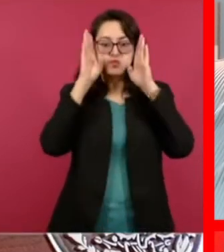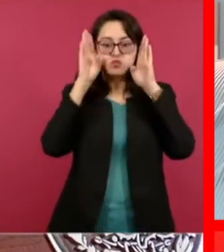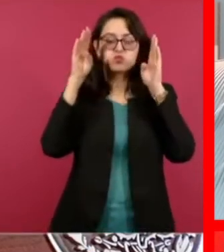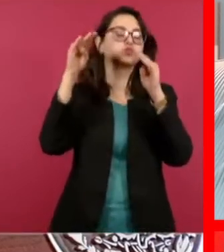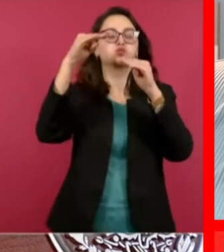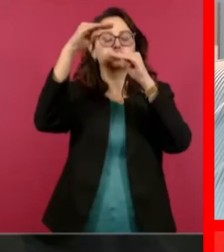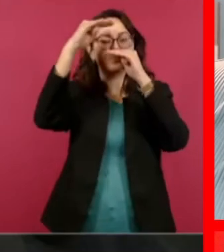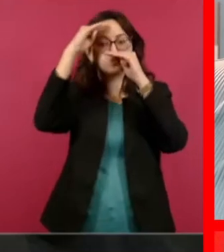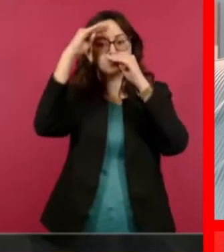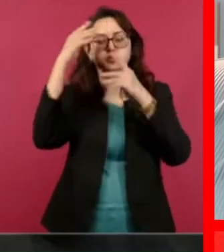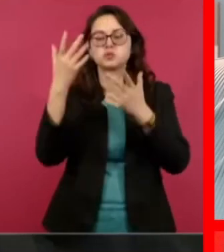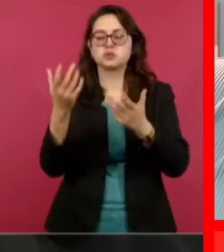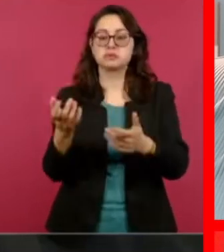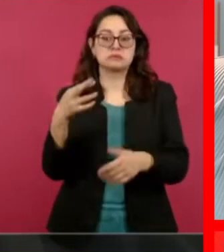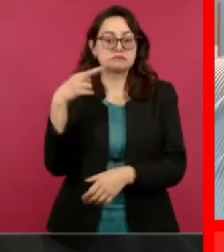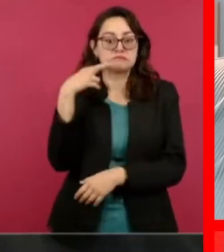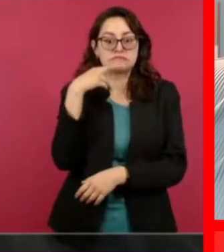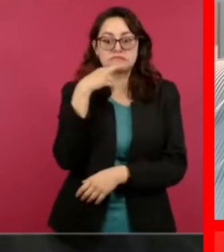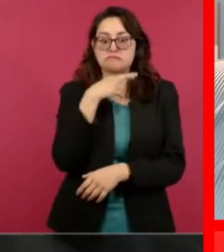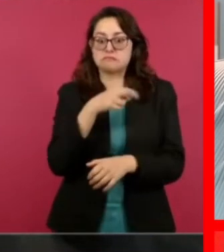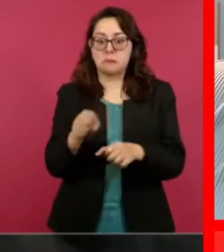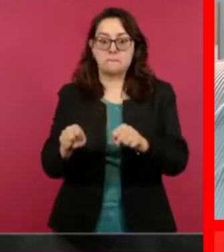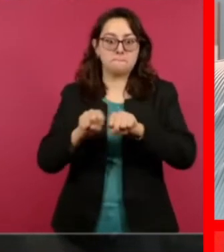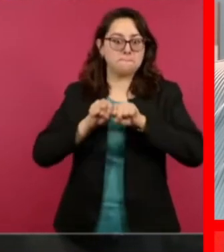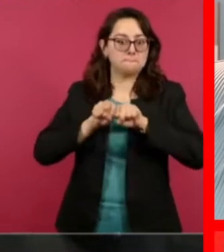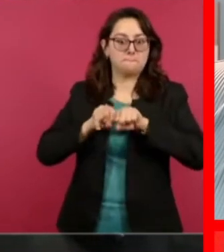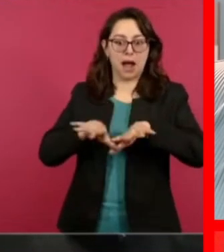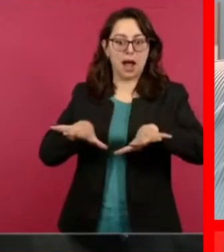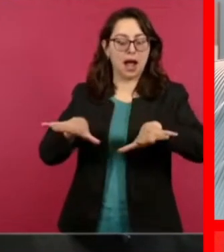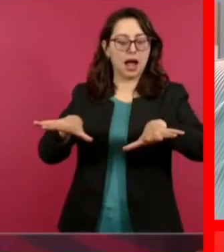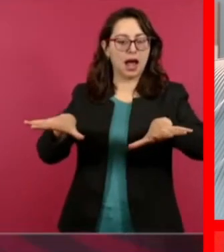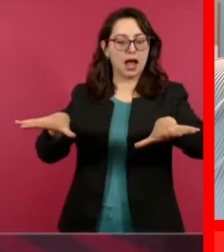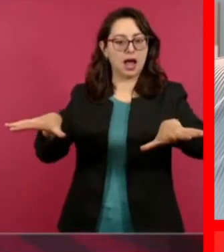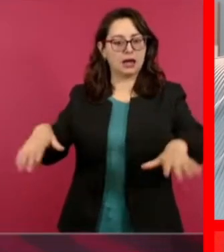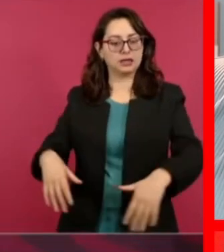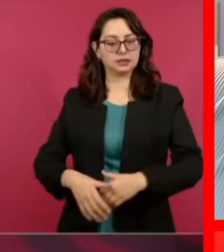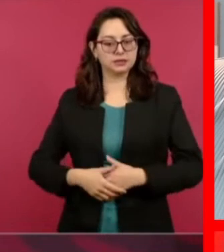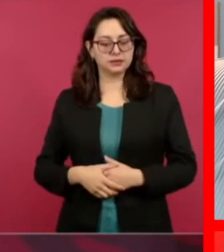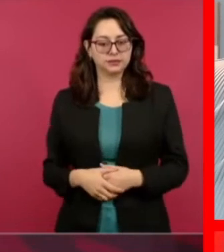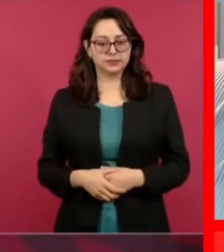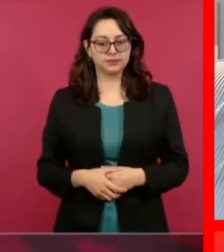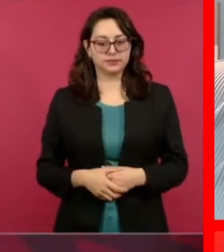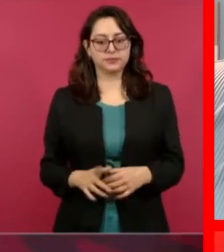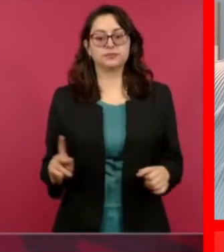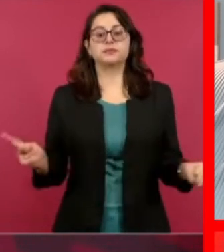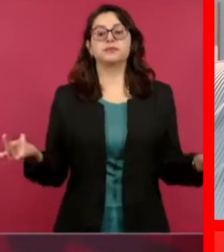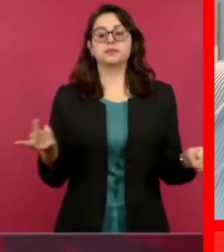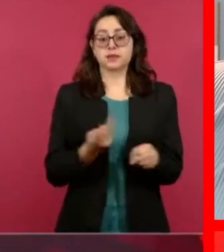Resulta que en la frontera con Guatemala, en Chiapas,